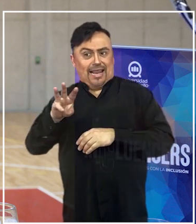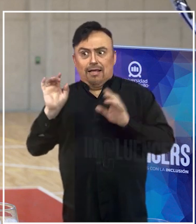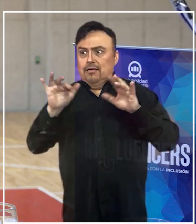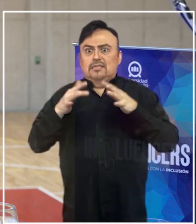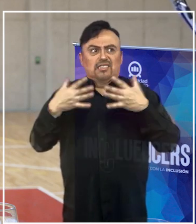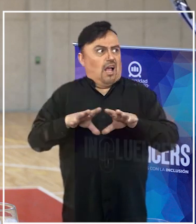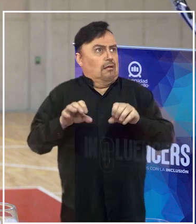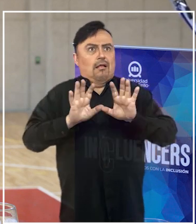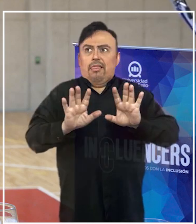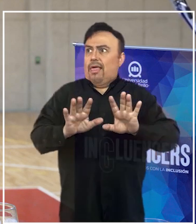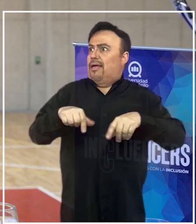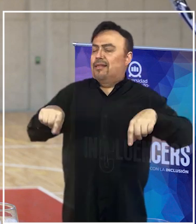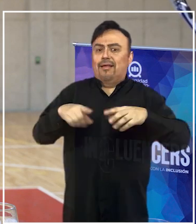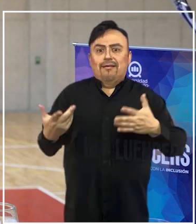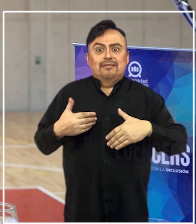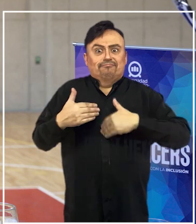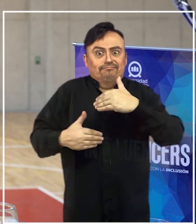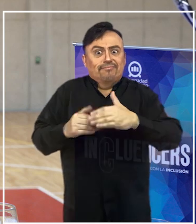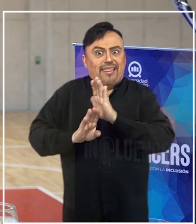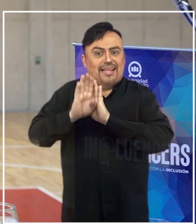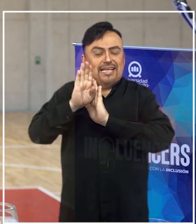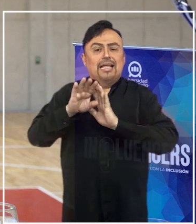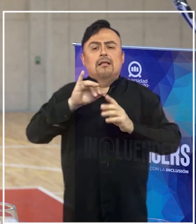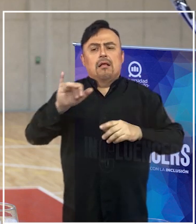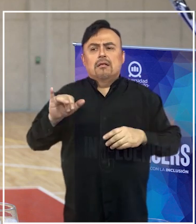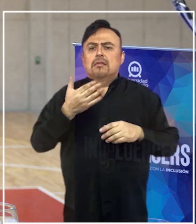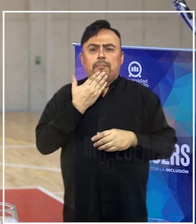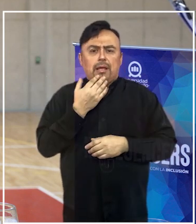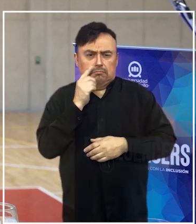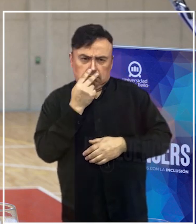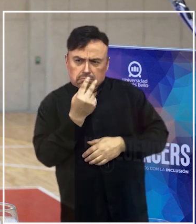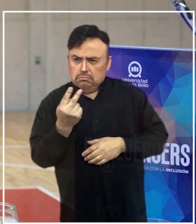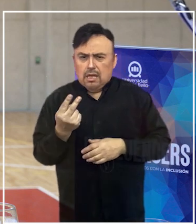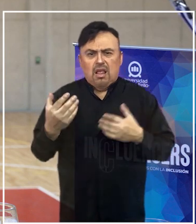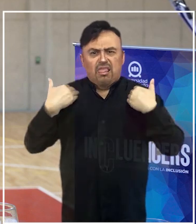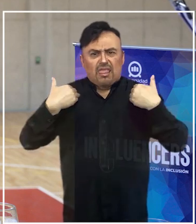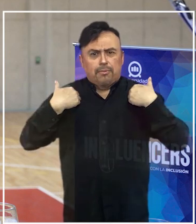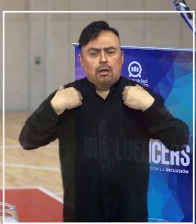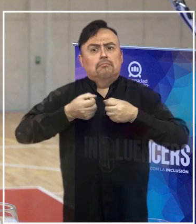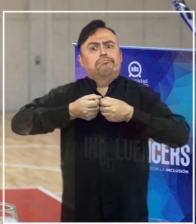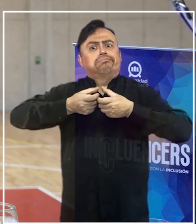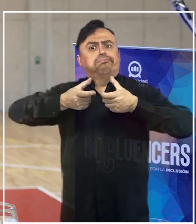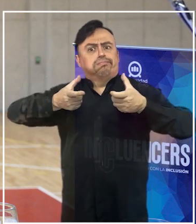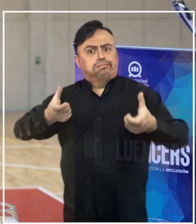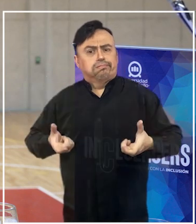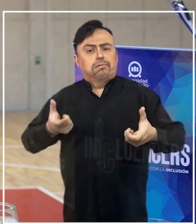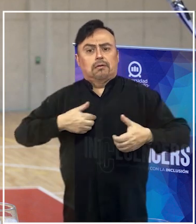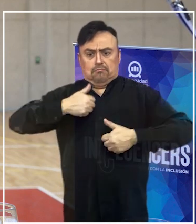si miramos desde el punto de vista deportivo, el poder haber aumentado nuestra